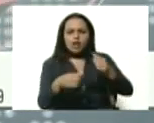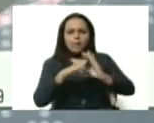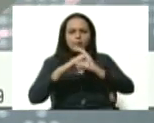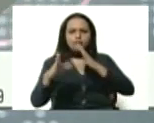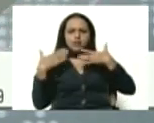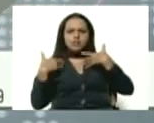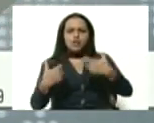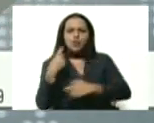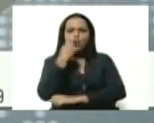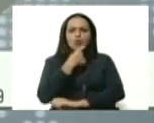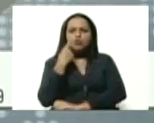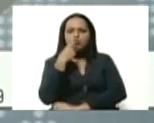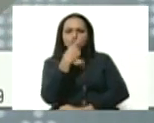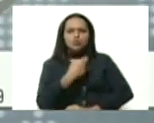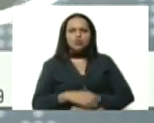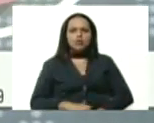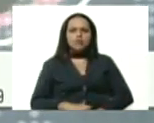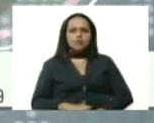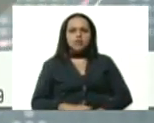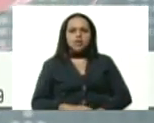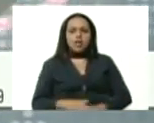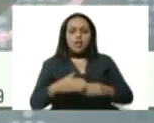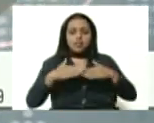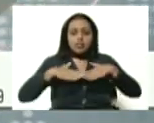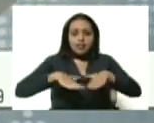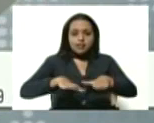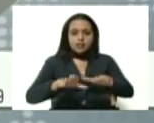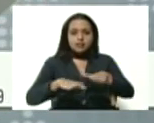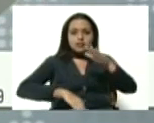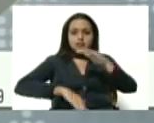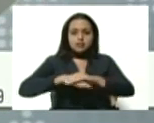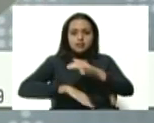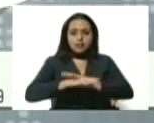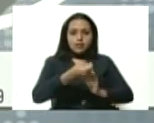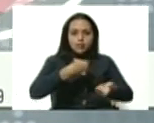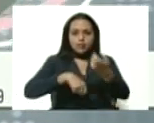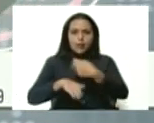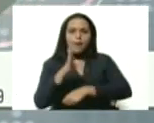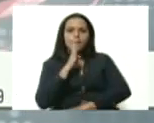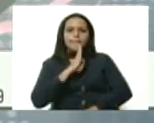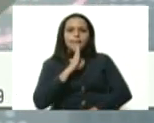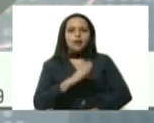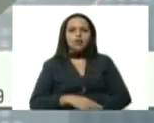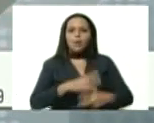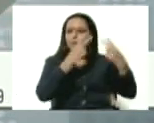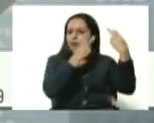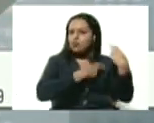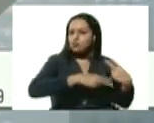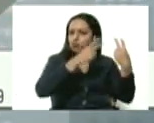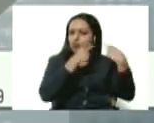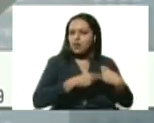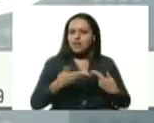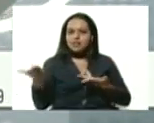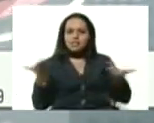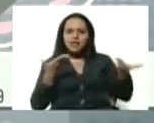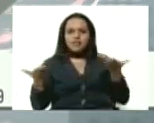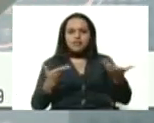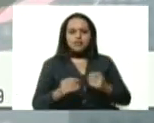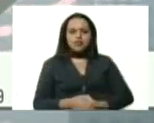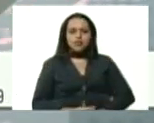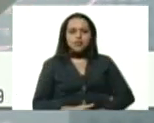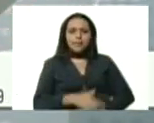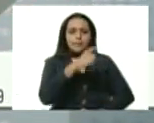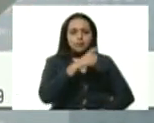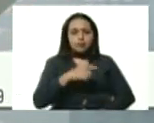odontológico, industria textil, calzado, agencias bancarias, peluquerías, servicios personalizados,